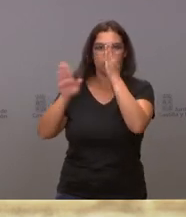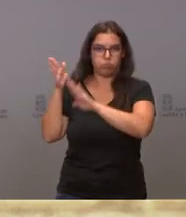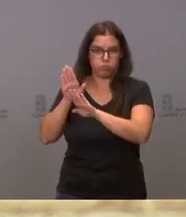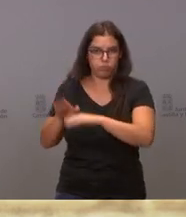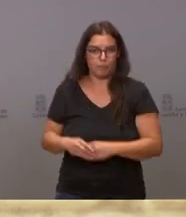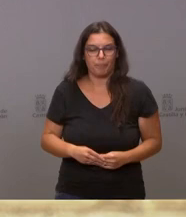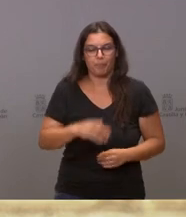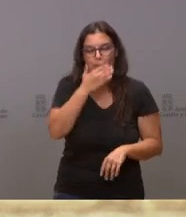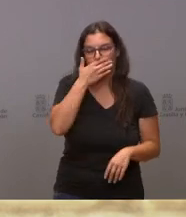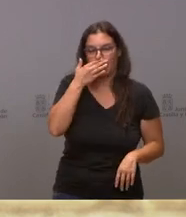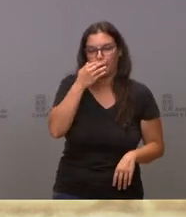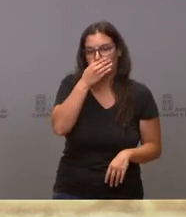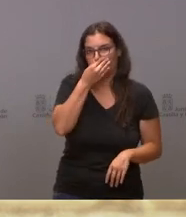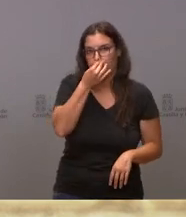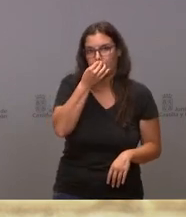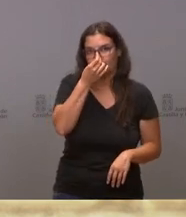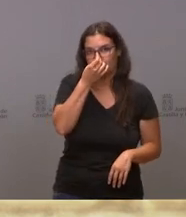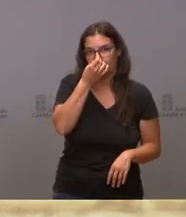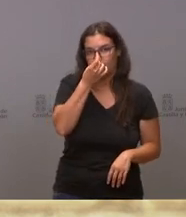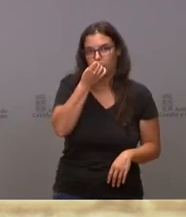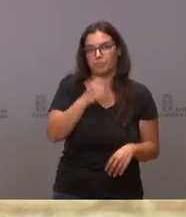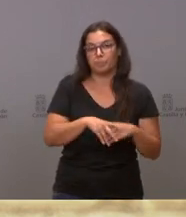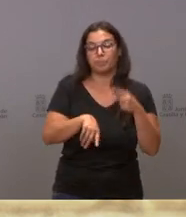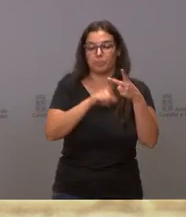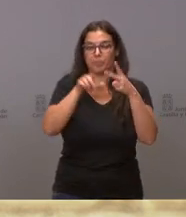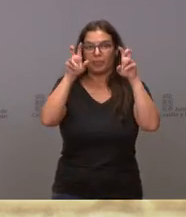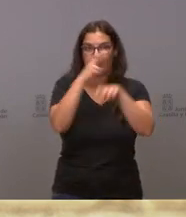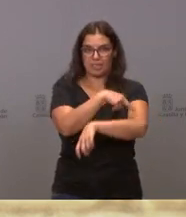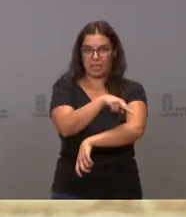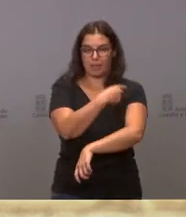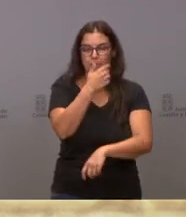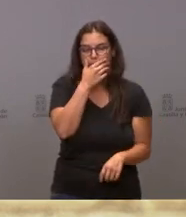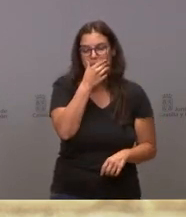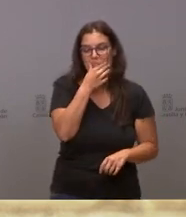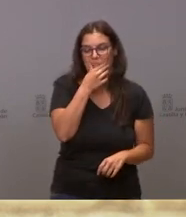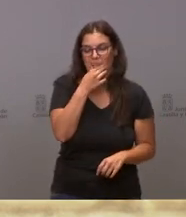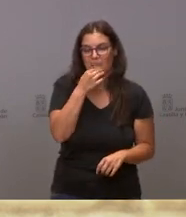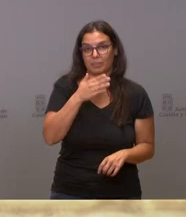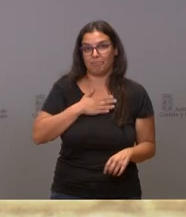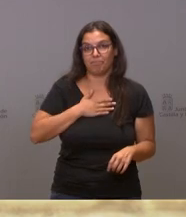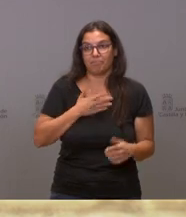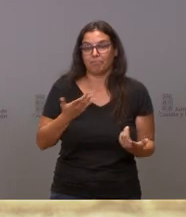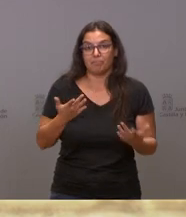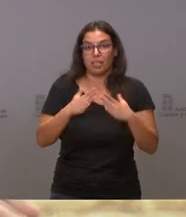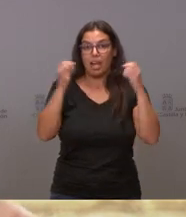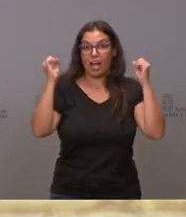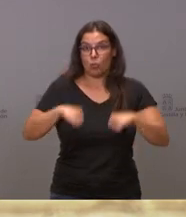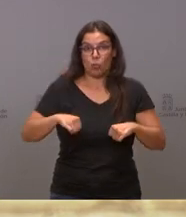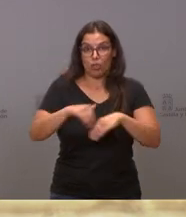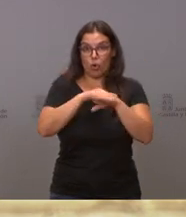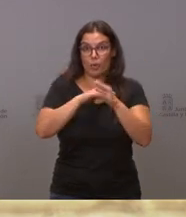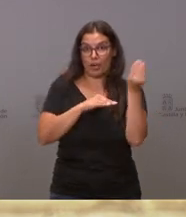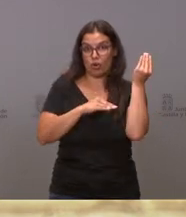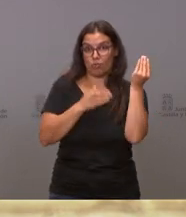Respecto al tema sanitario, yo me remito al acuerdo del pacto de gobierno.